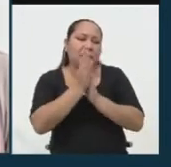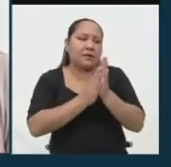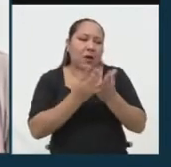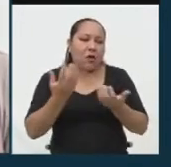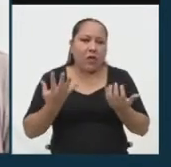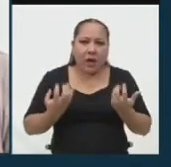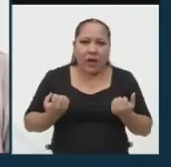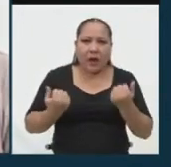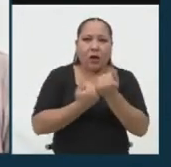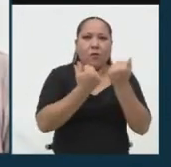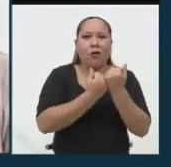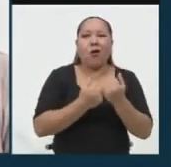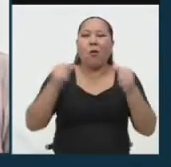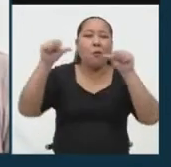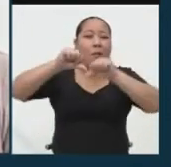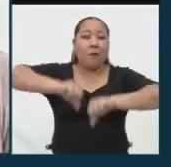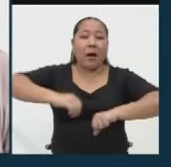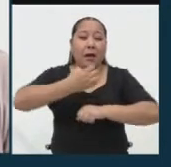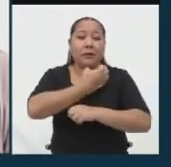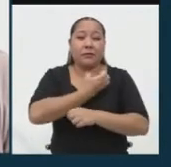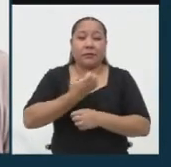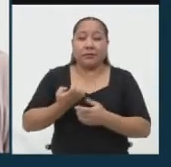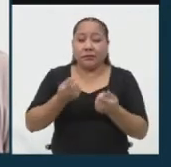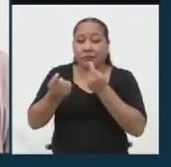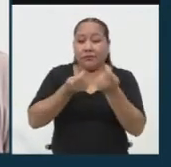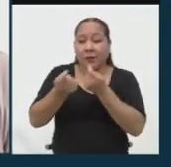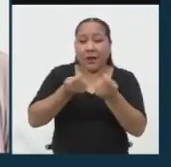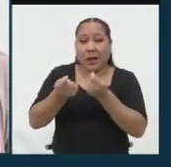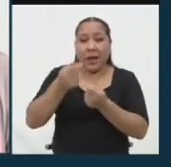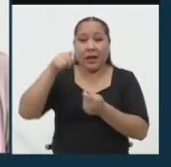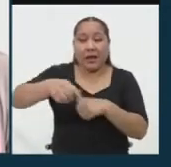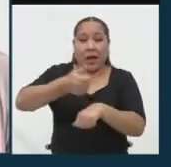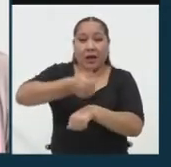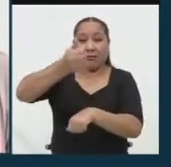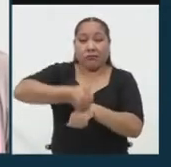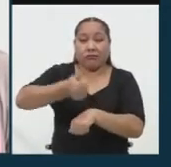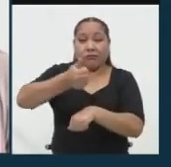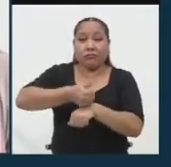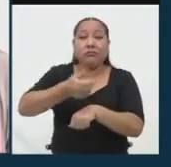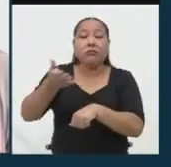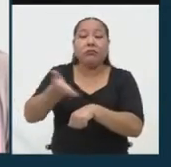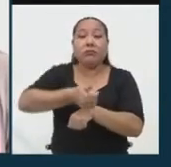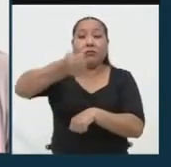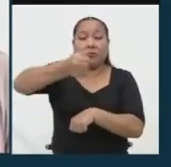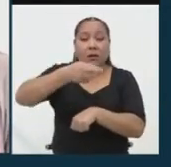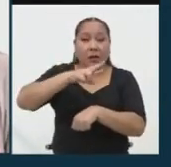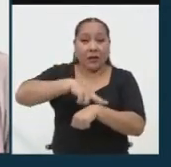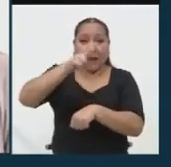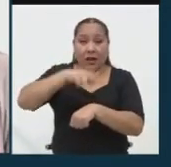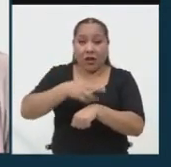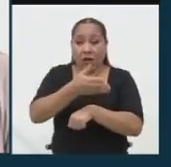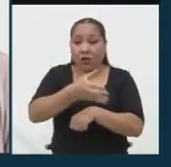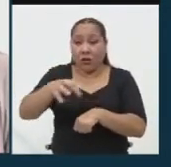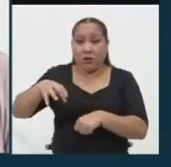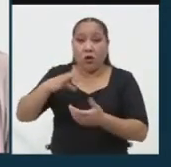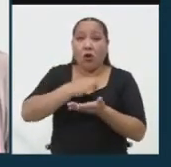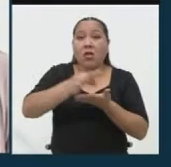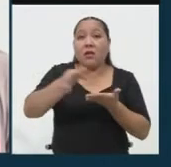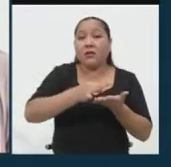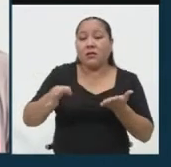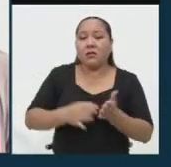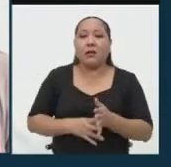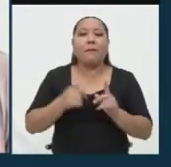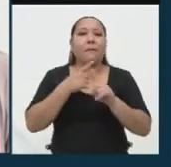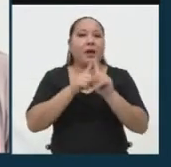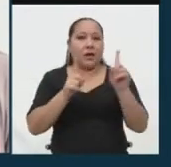algunos gobiernos locales, no logran el objetivo. Pienso que si se trabajara en conjunto con las